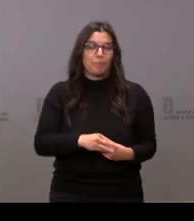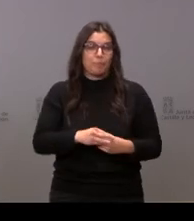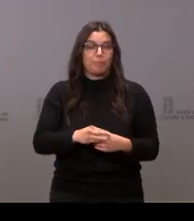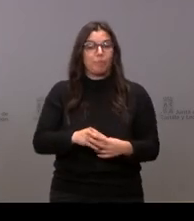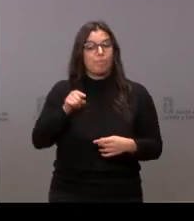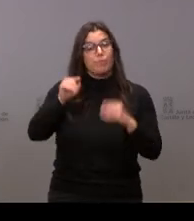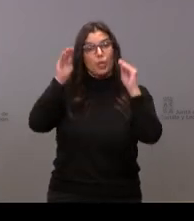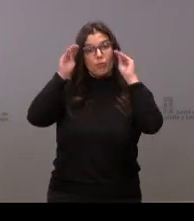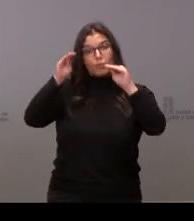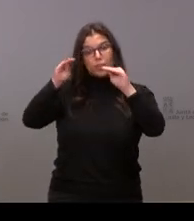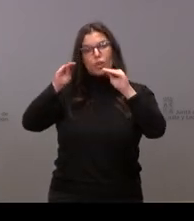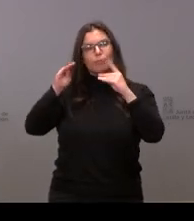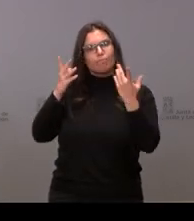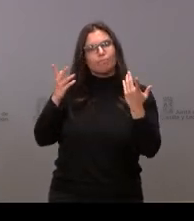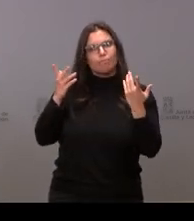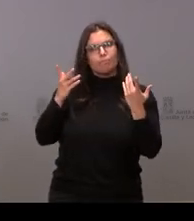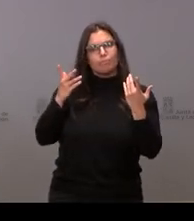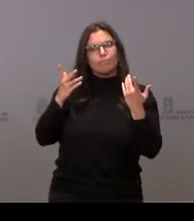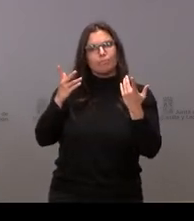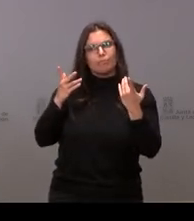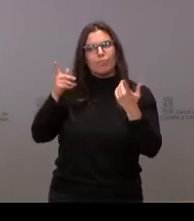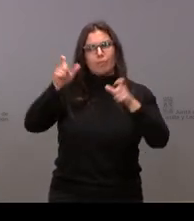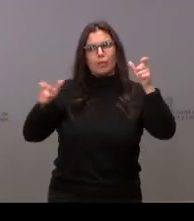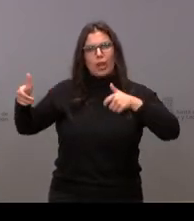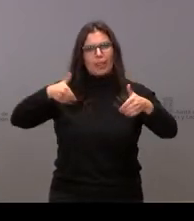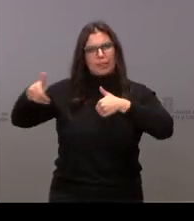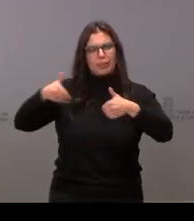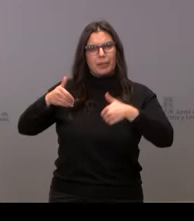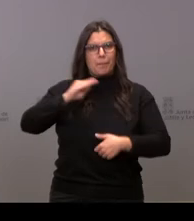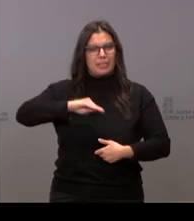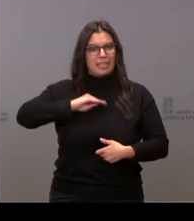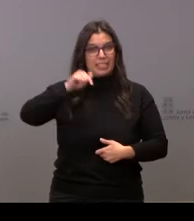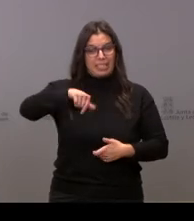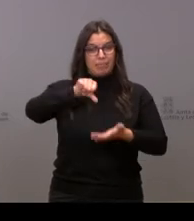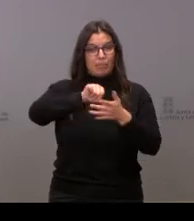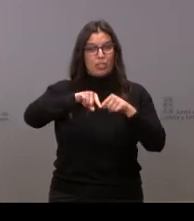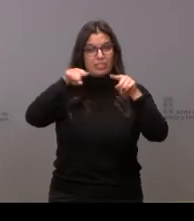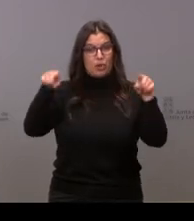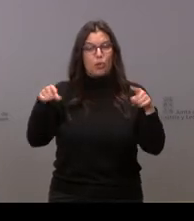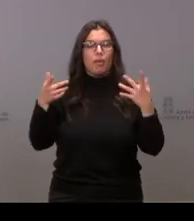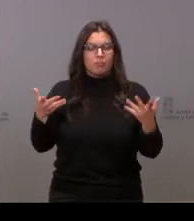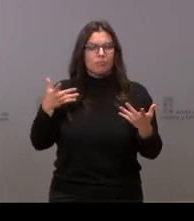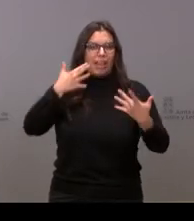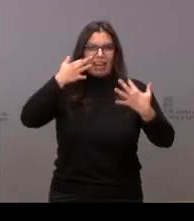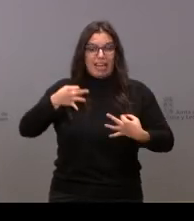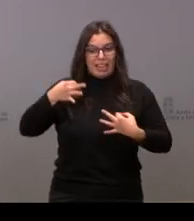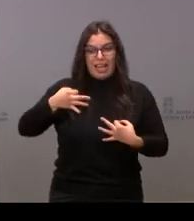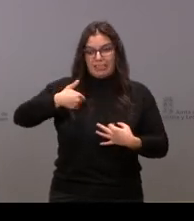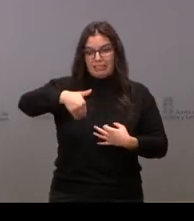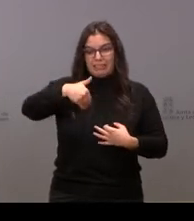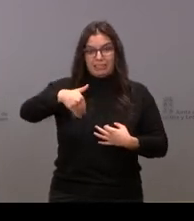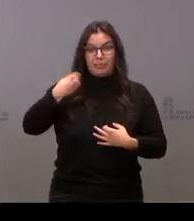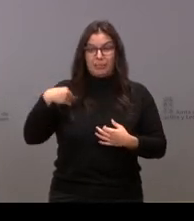formación especialmente demandada en Segovia y que se va a hacer realidad con una